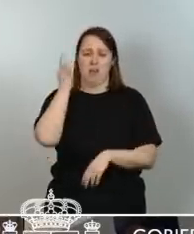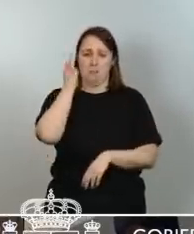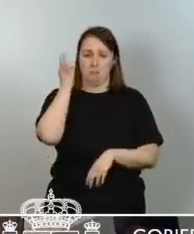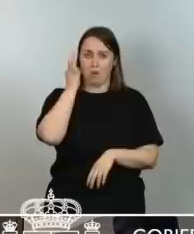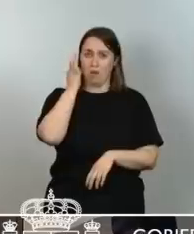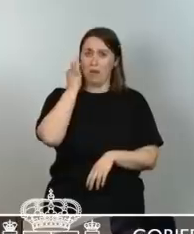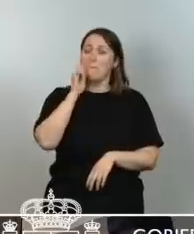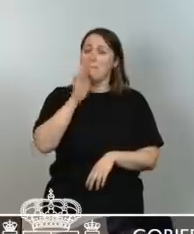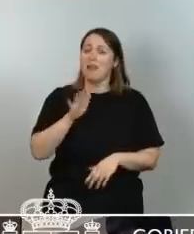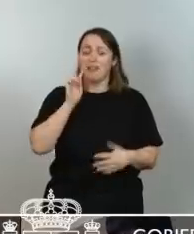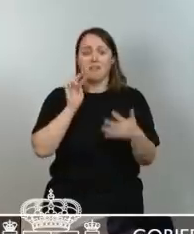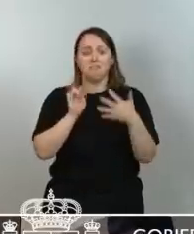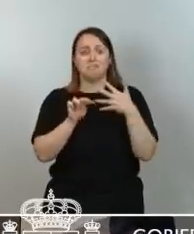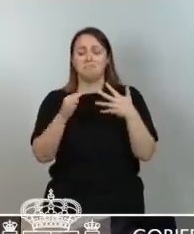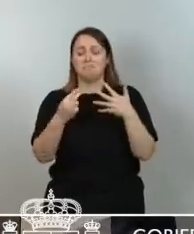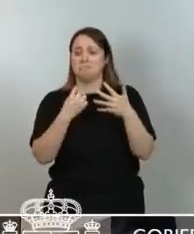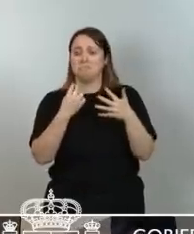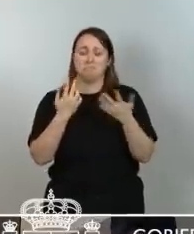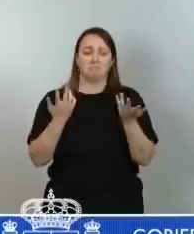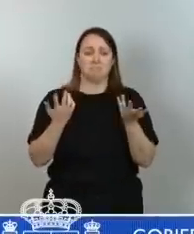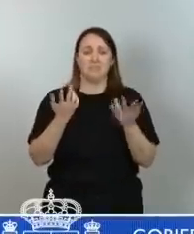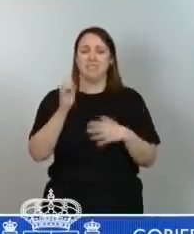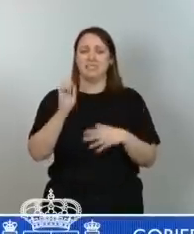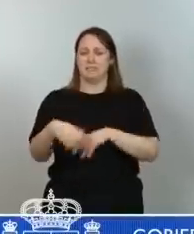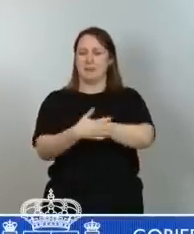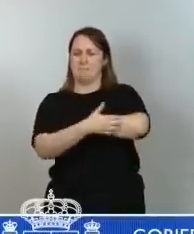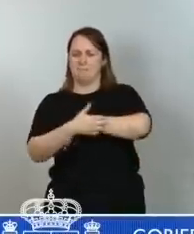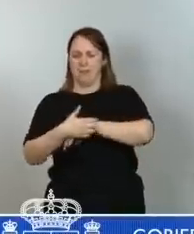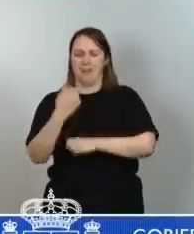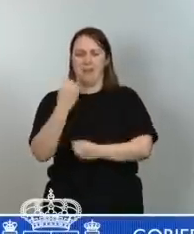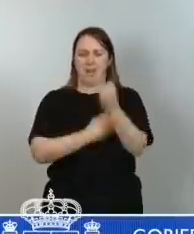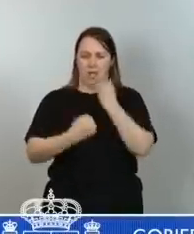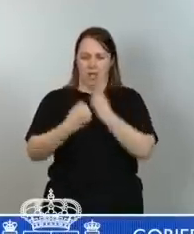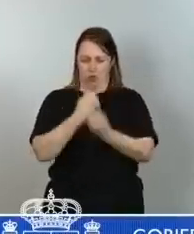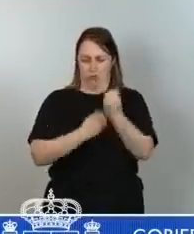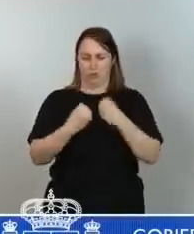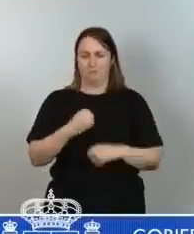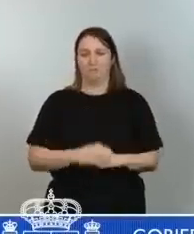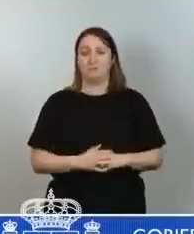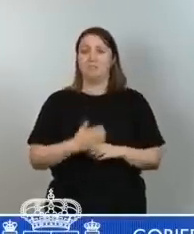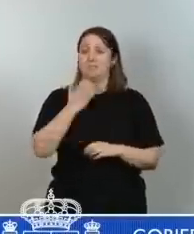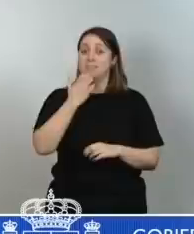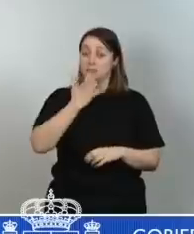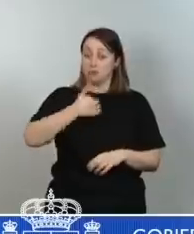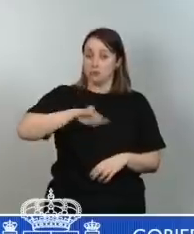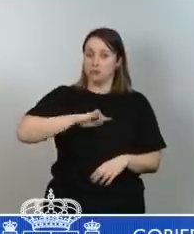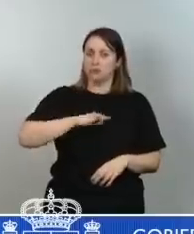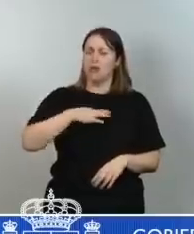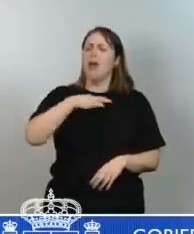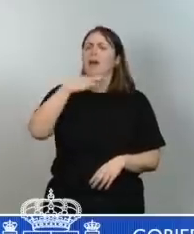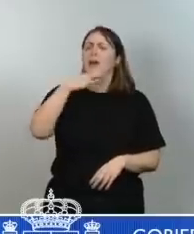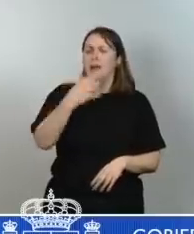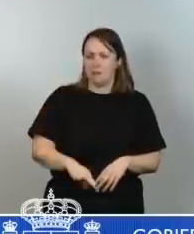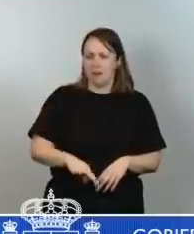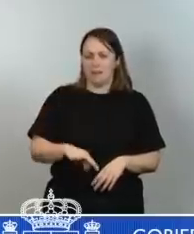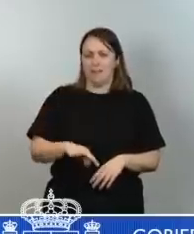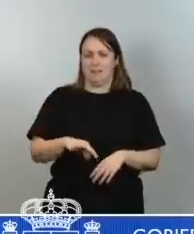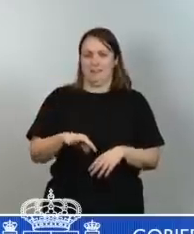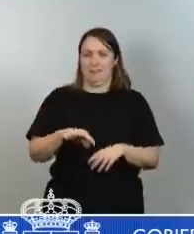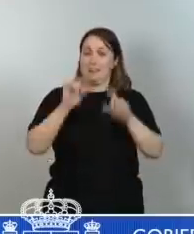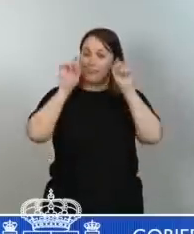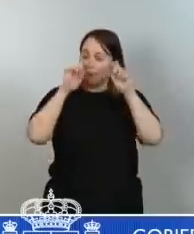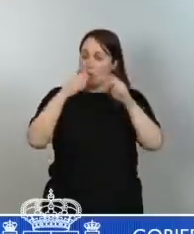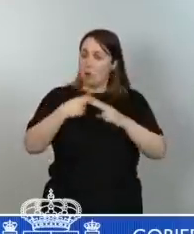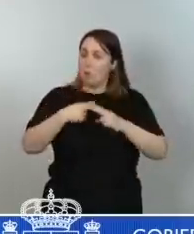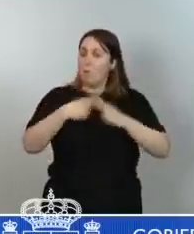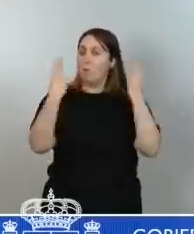niveles de precariedad y de economía sumergida. Si somos capaces de establecer la educación pública universal de